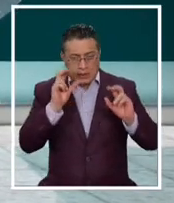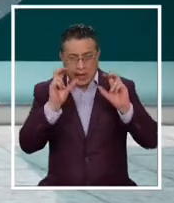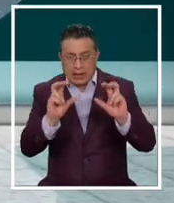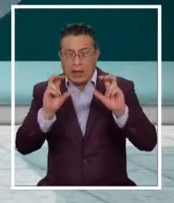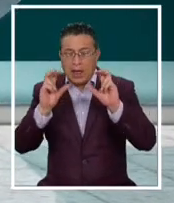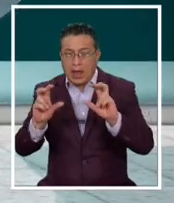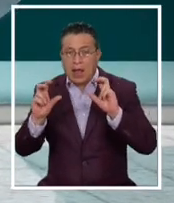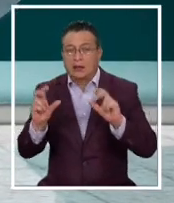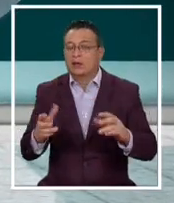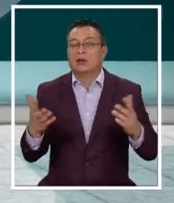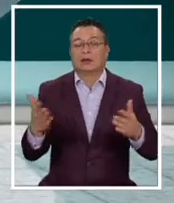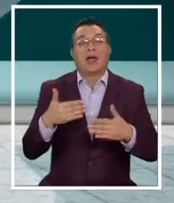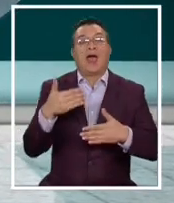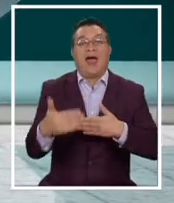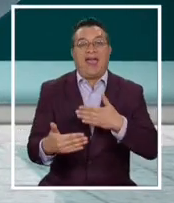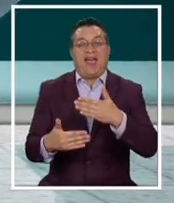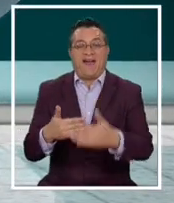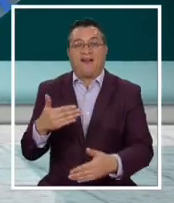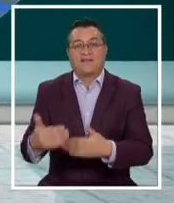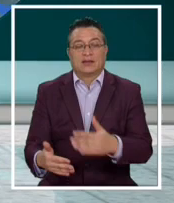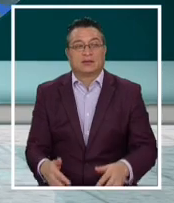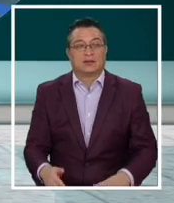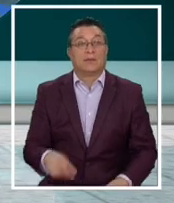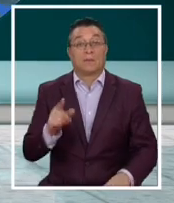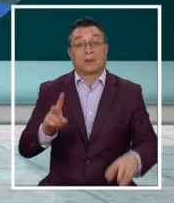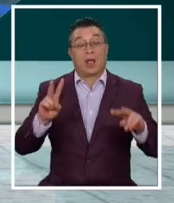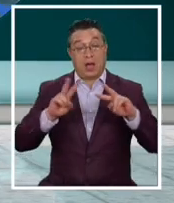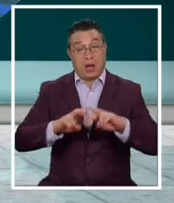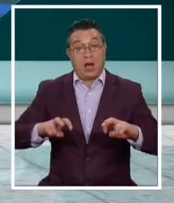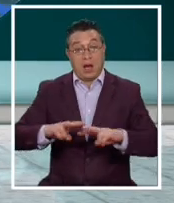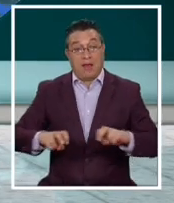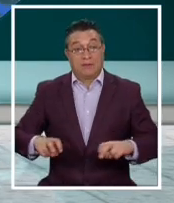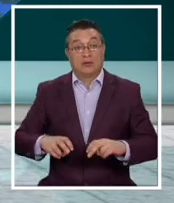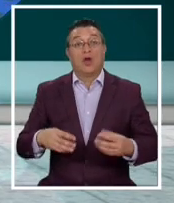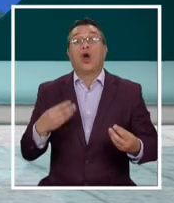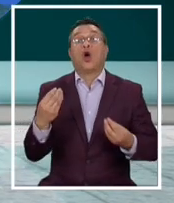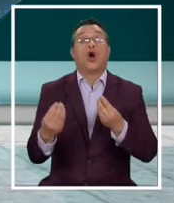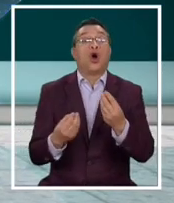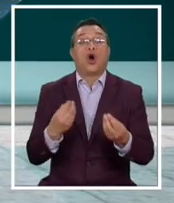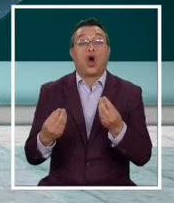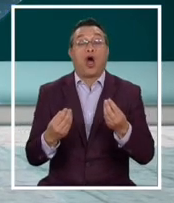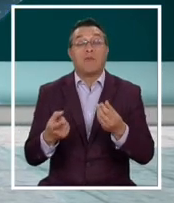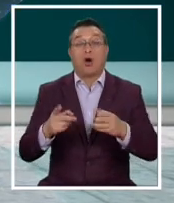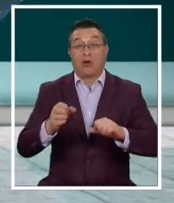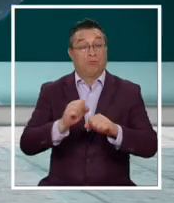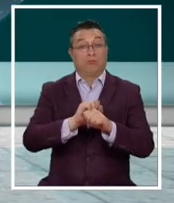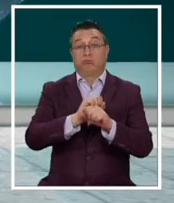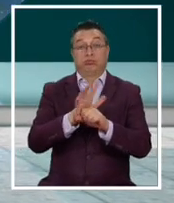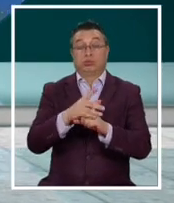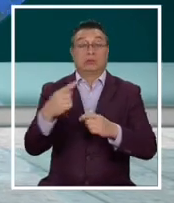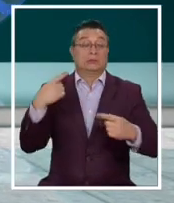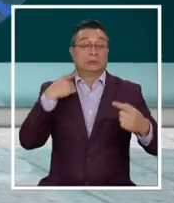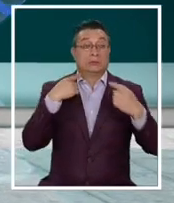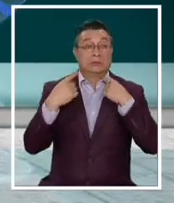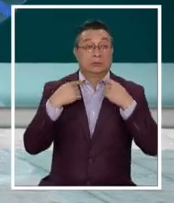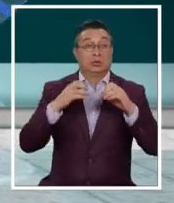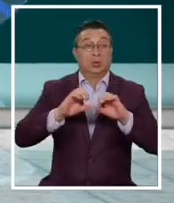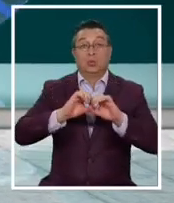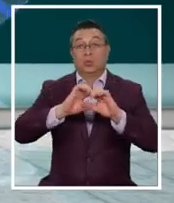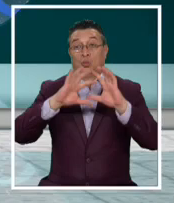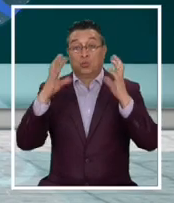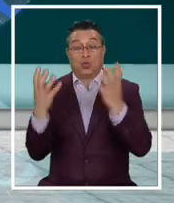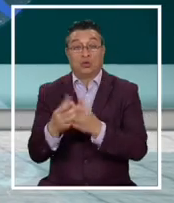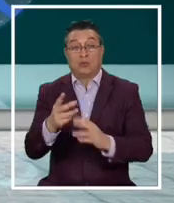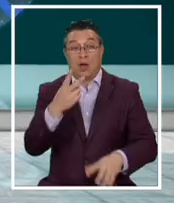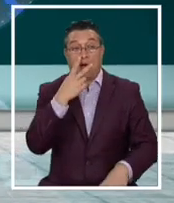muy atentos al avance. De hecho, revisemos cómo ha ido la pandemia afectando al resto del mundo. Vamos a ver unos